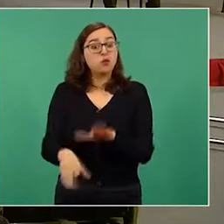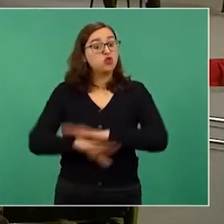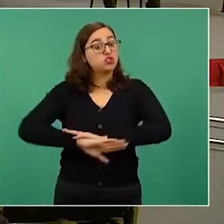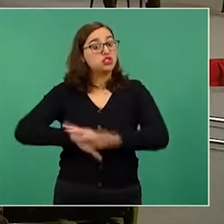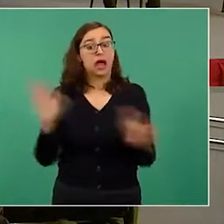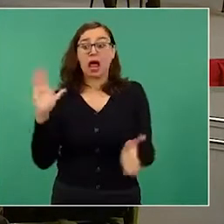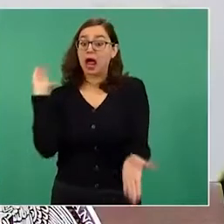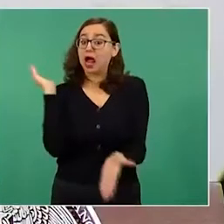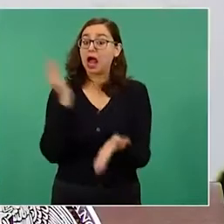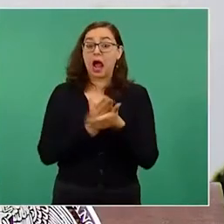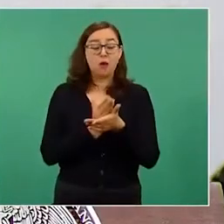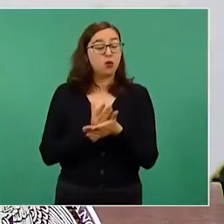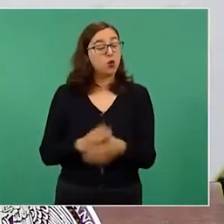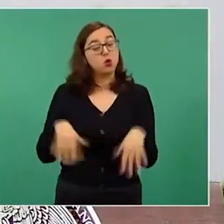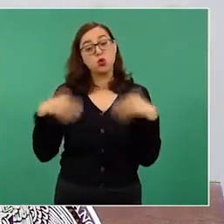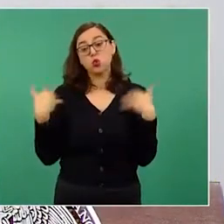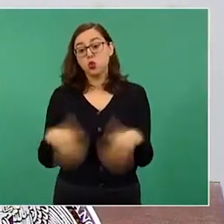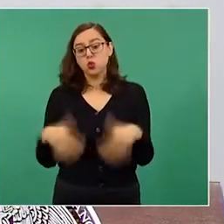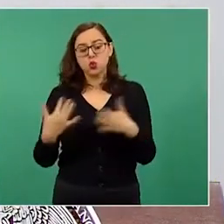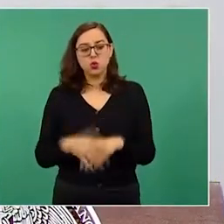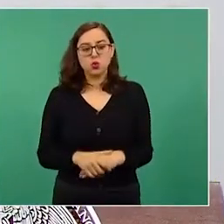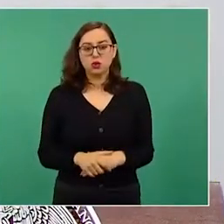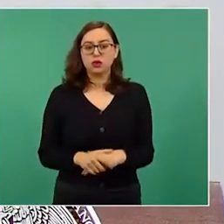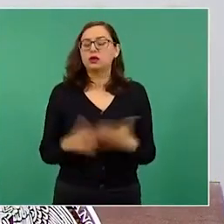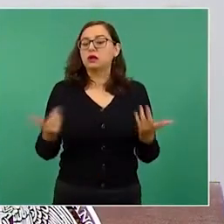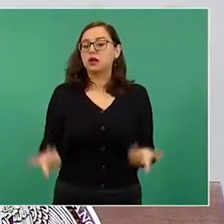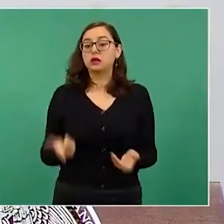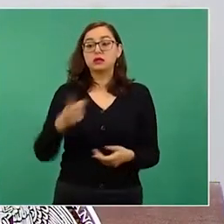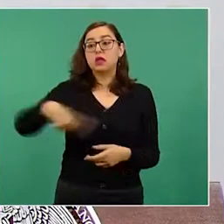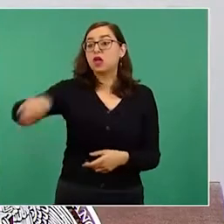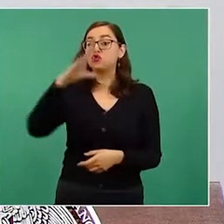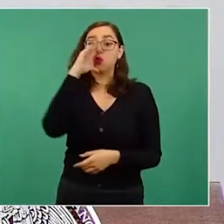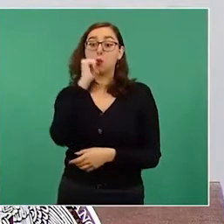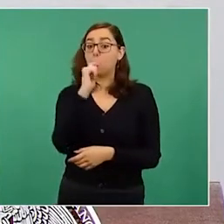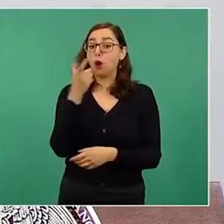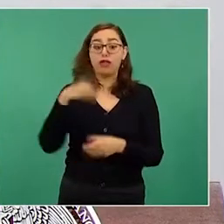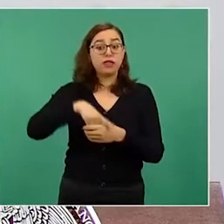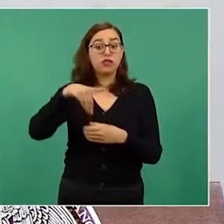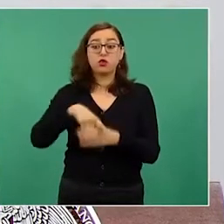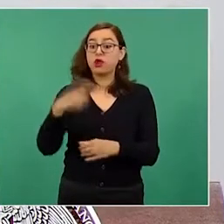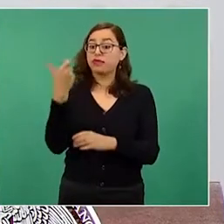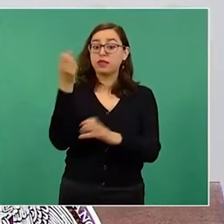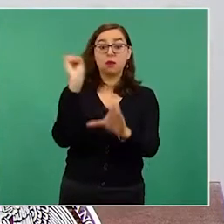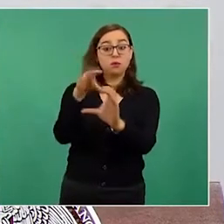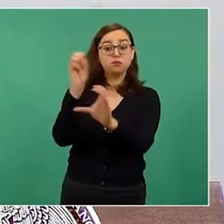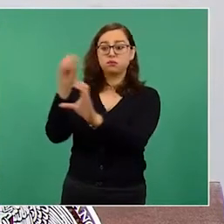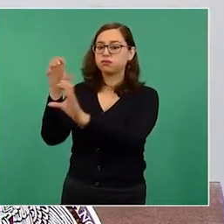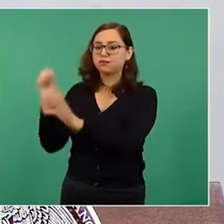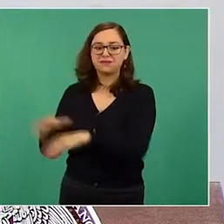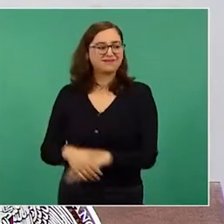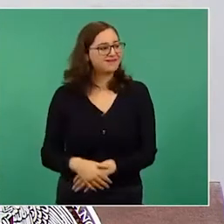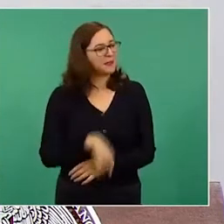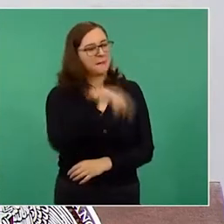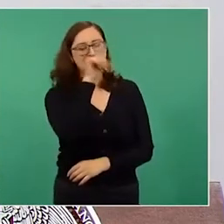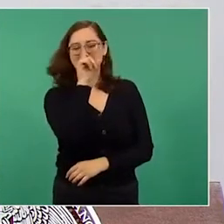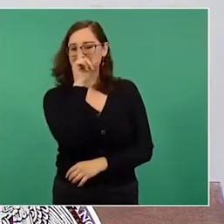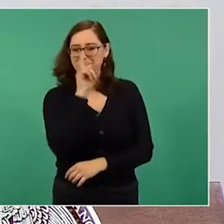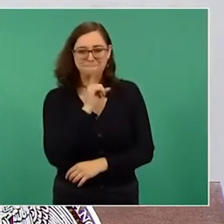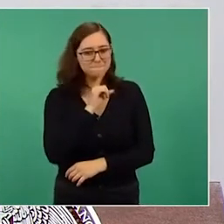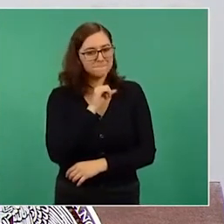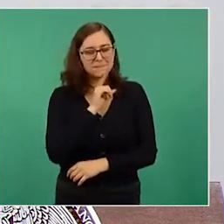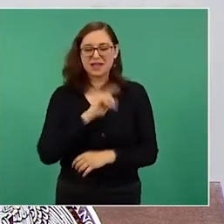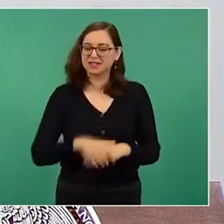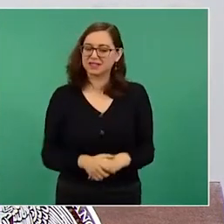con la miscelánea fiscal se limitarán las donaciones a las organizaciones de la sociedad civil que se verán afectadas.